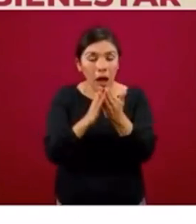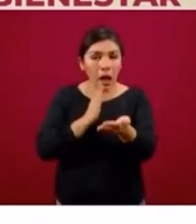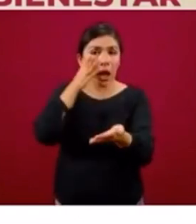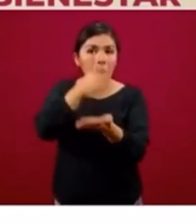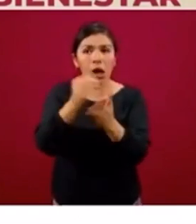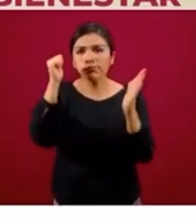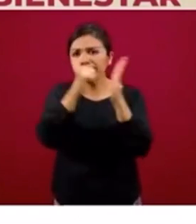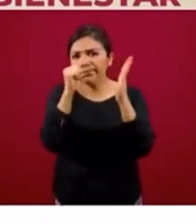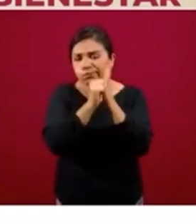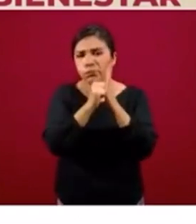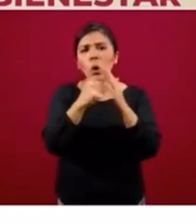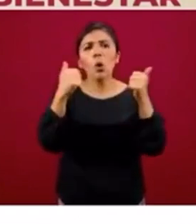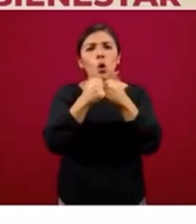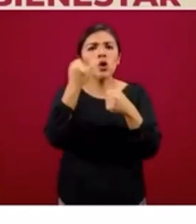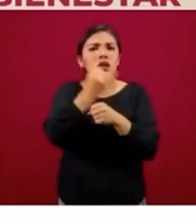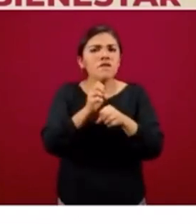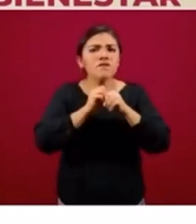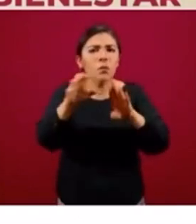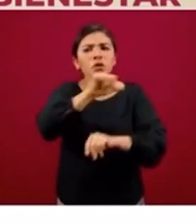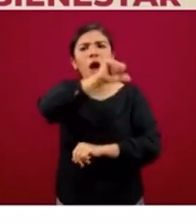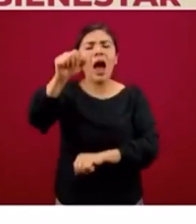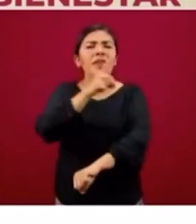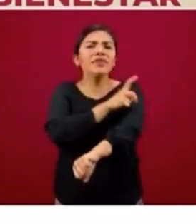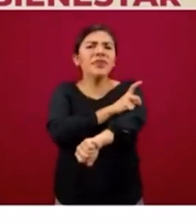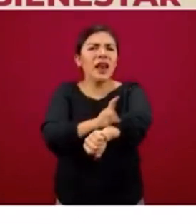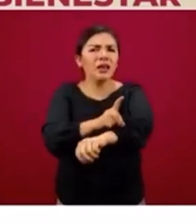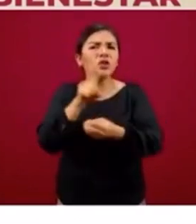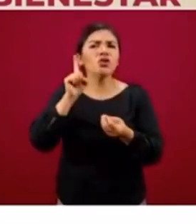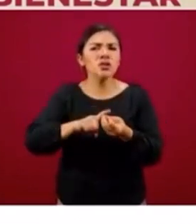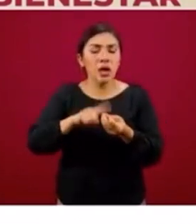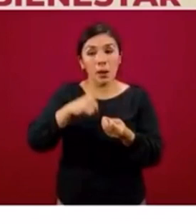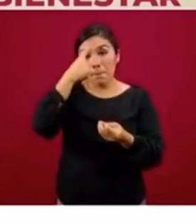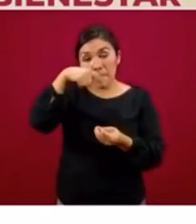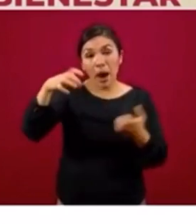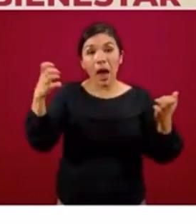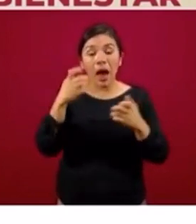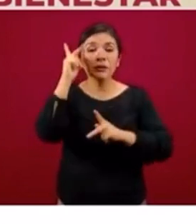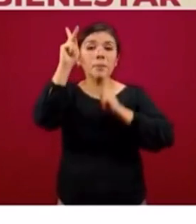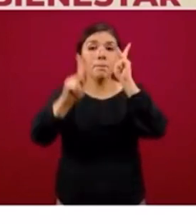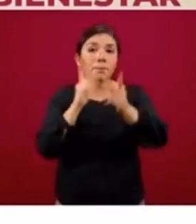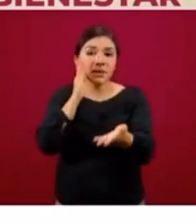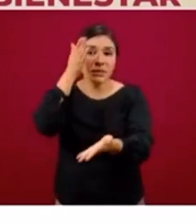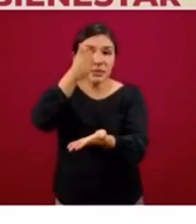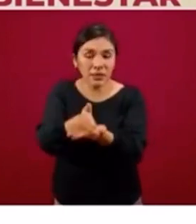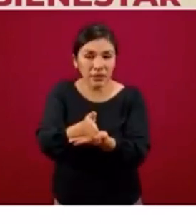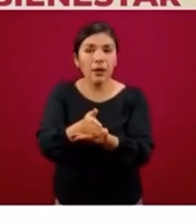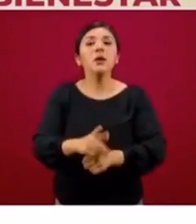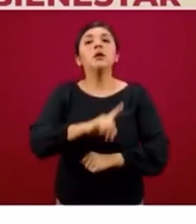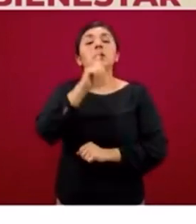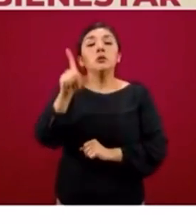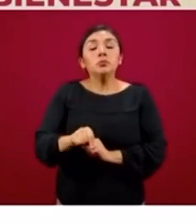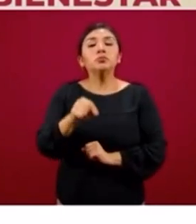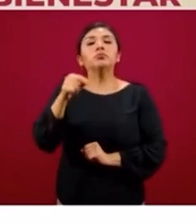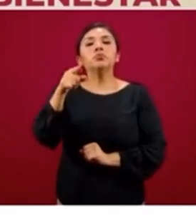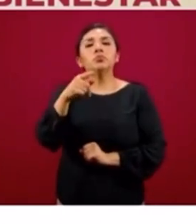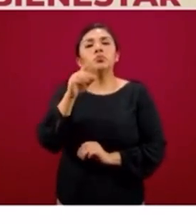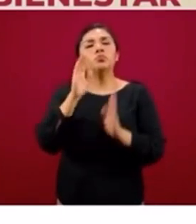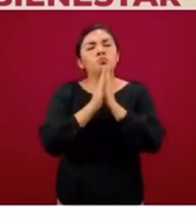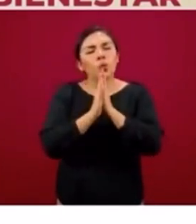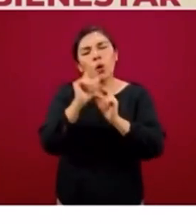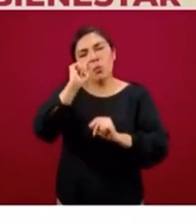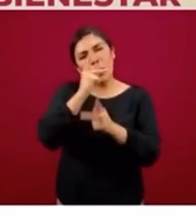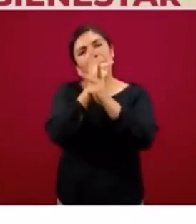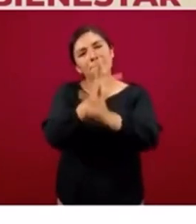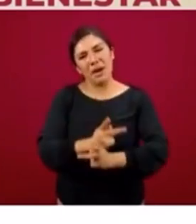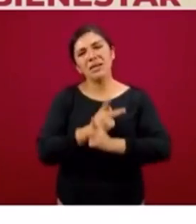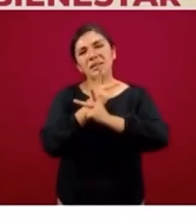enviar los datos a las delegaciones para que les hagan la visita. Les vamos a pedir que nos vayan teniendo poquita